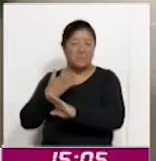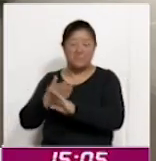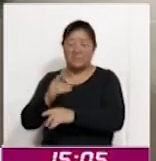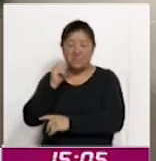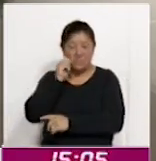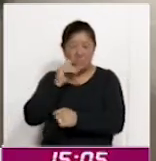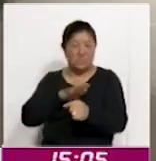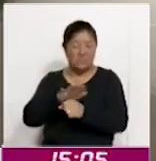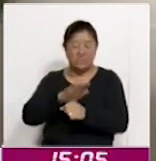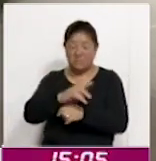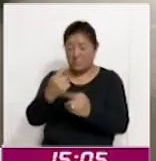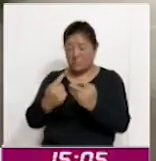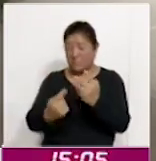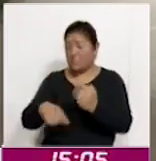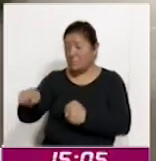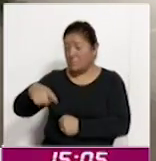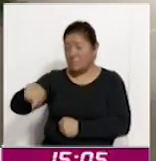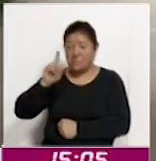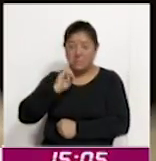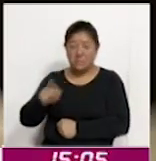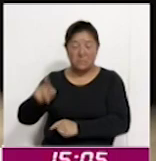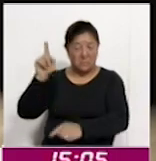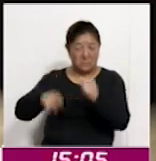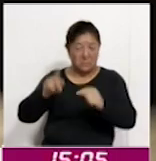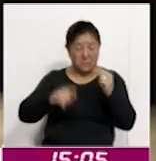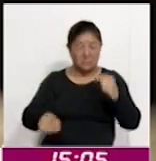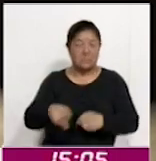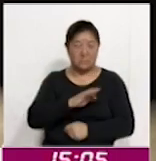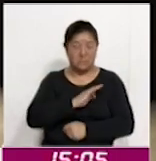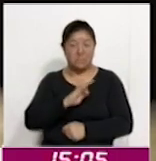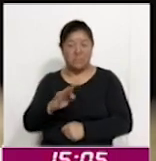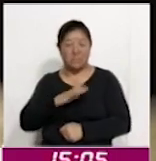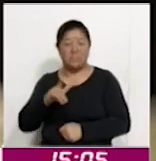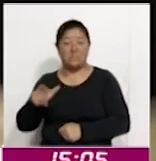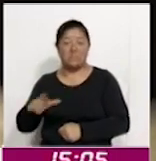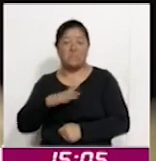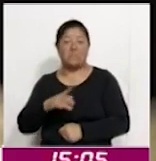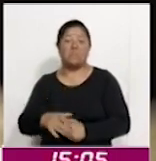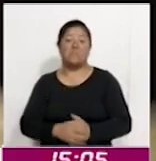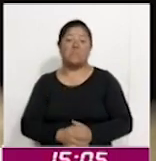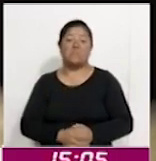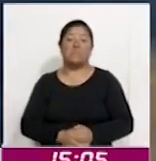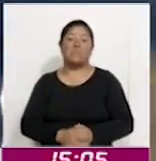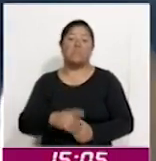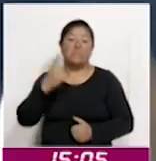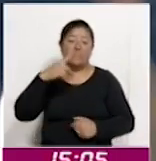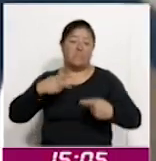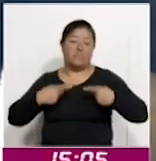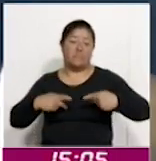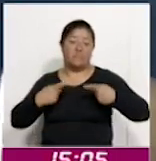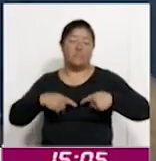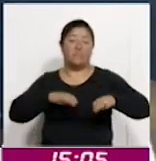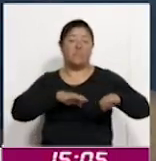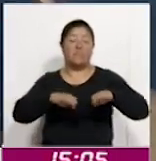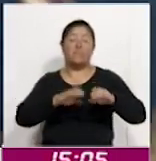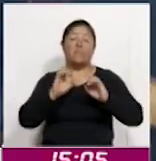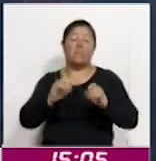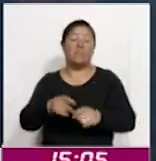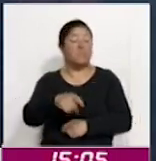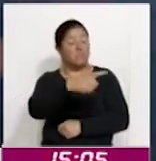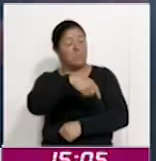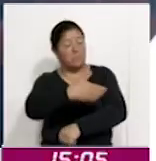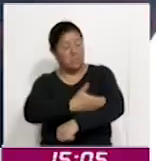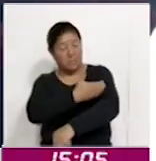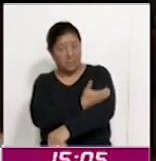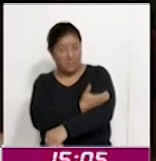interior del tribunal y que se puede dar en diferentes casos, ya sea hacia los trabajadores o hacia los propios compañeros, por lo que